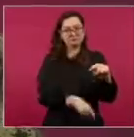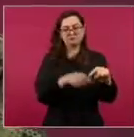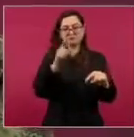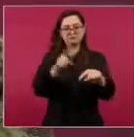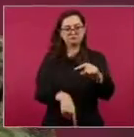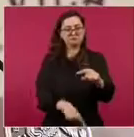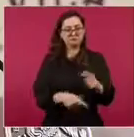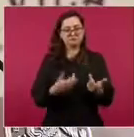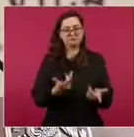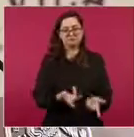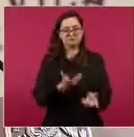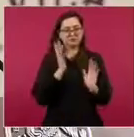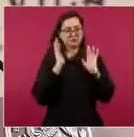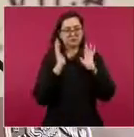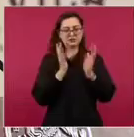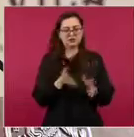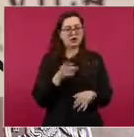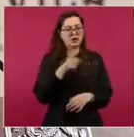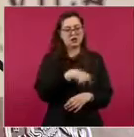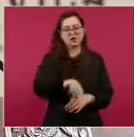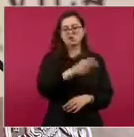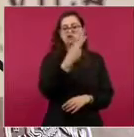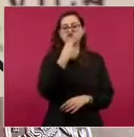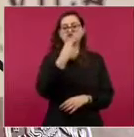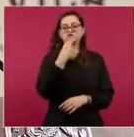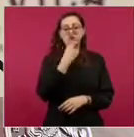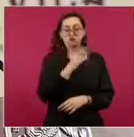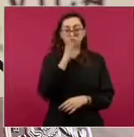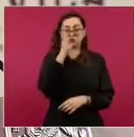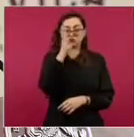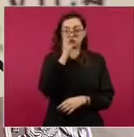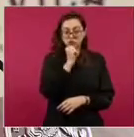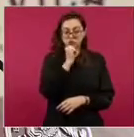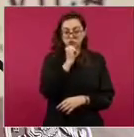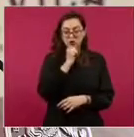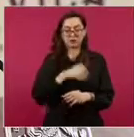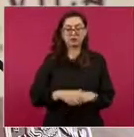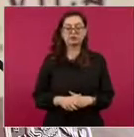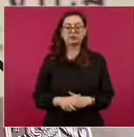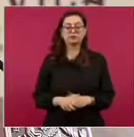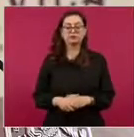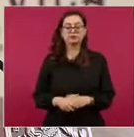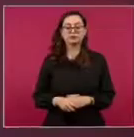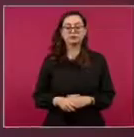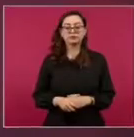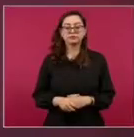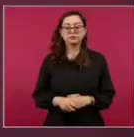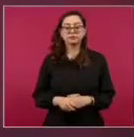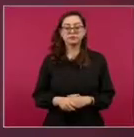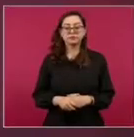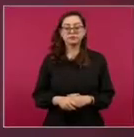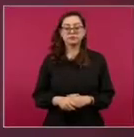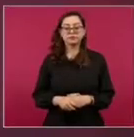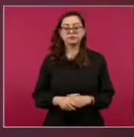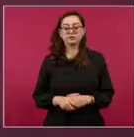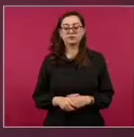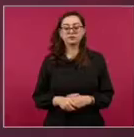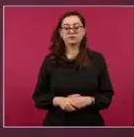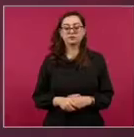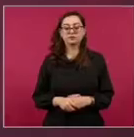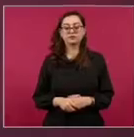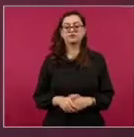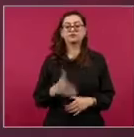ya no podían ser concentrados al área donde teníamos que hacerlo después de su aseguramiento. Diez